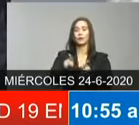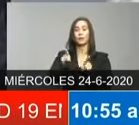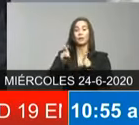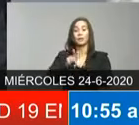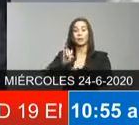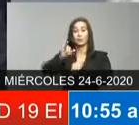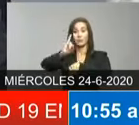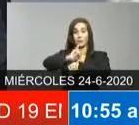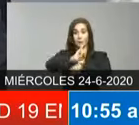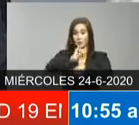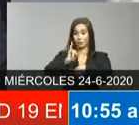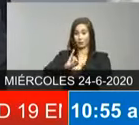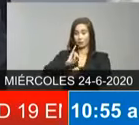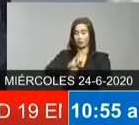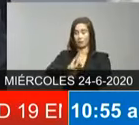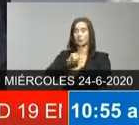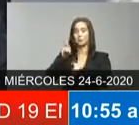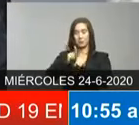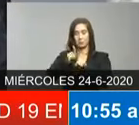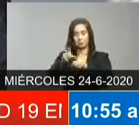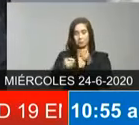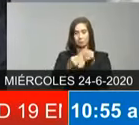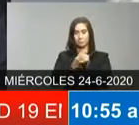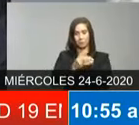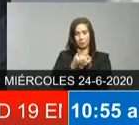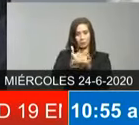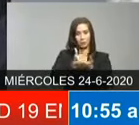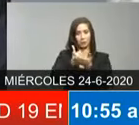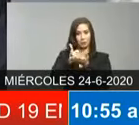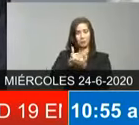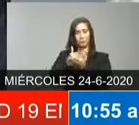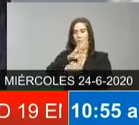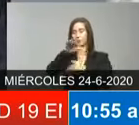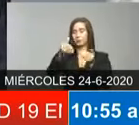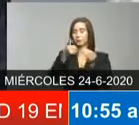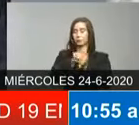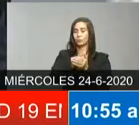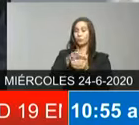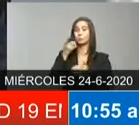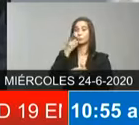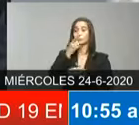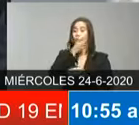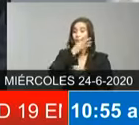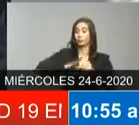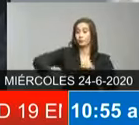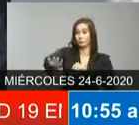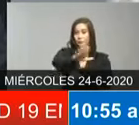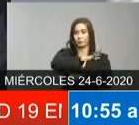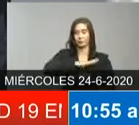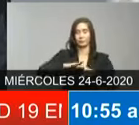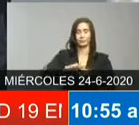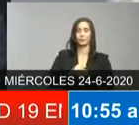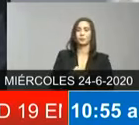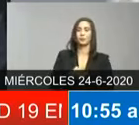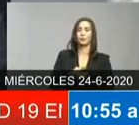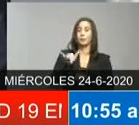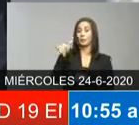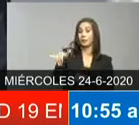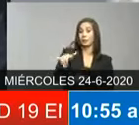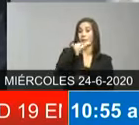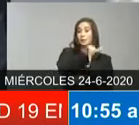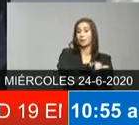en los operativos que llevamos a cabo en todo el distrito nacional siguiendo un patrón